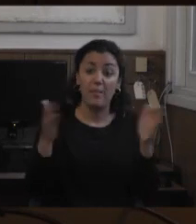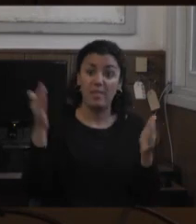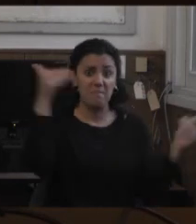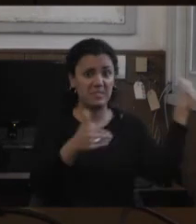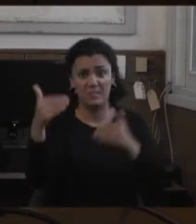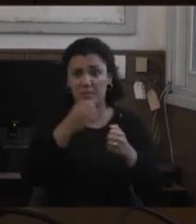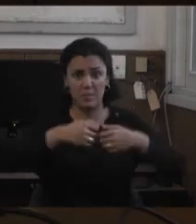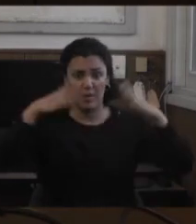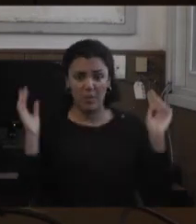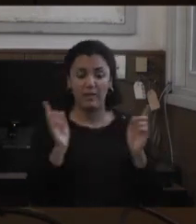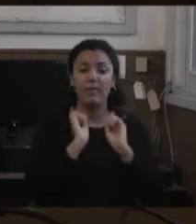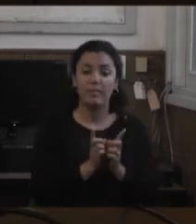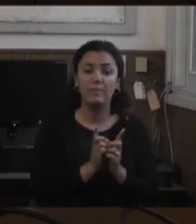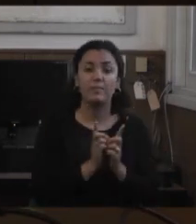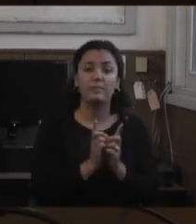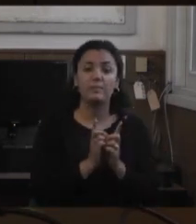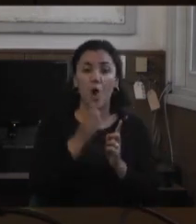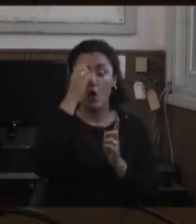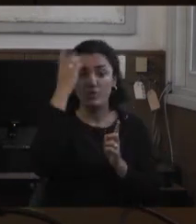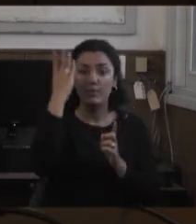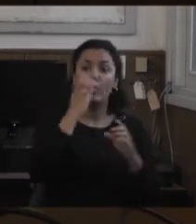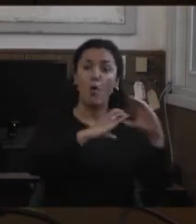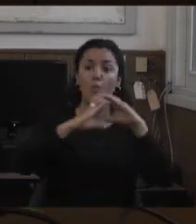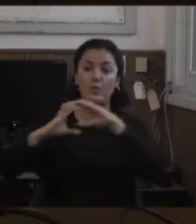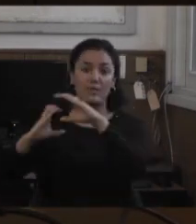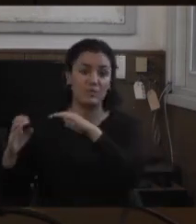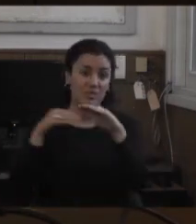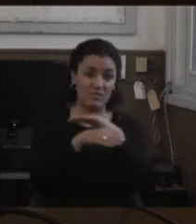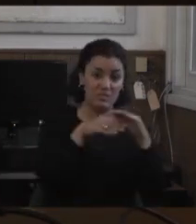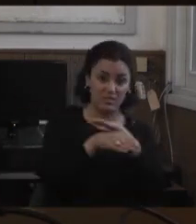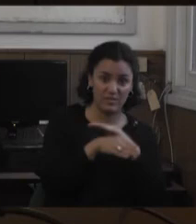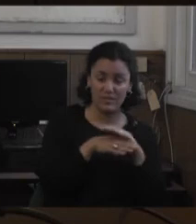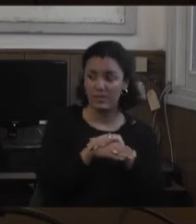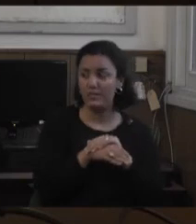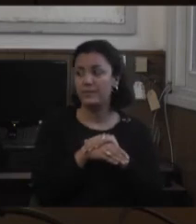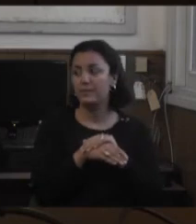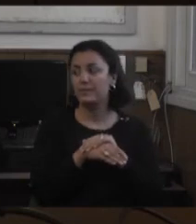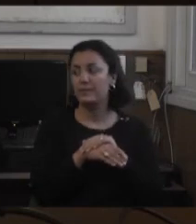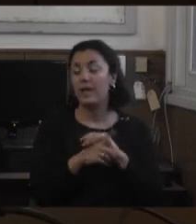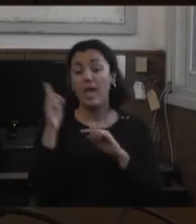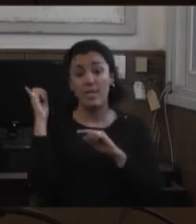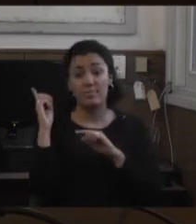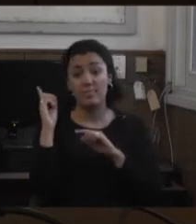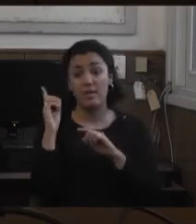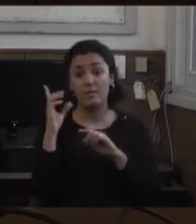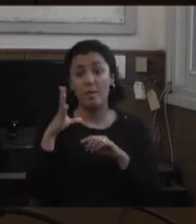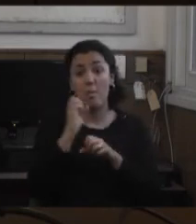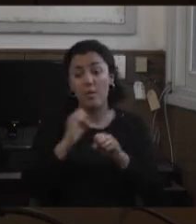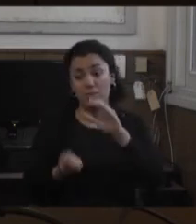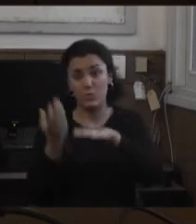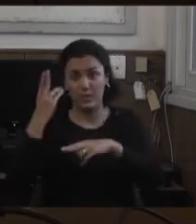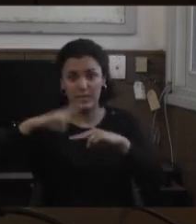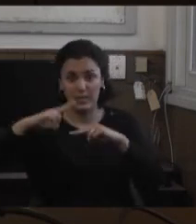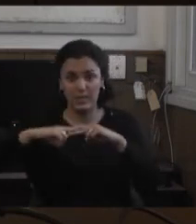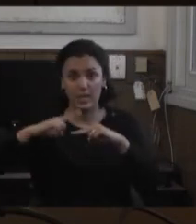concepto de comunicación accesible y esto es algo que bueno después lo voy a dejar este material lo último que hicimos